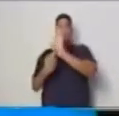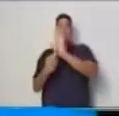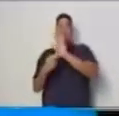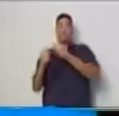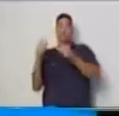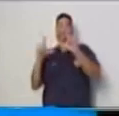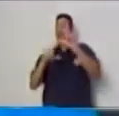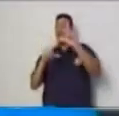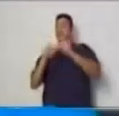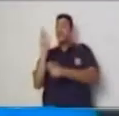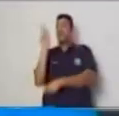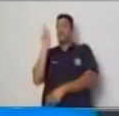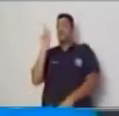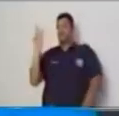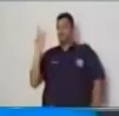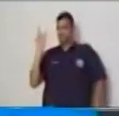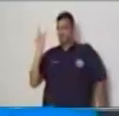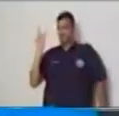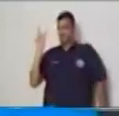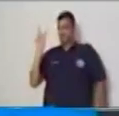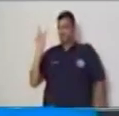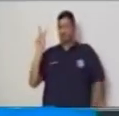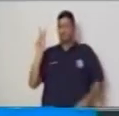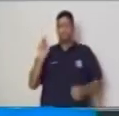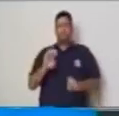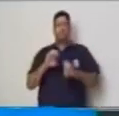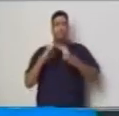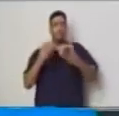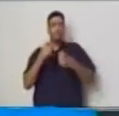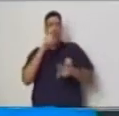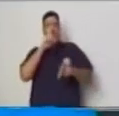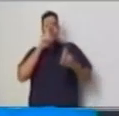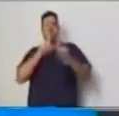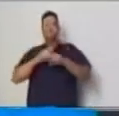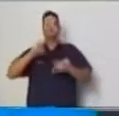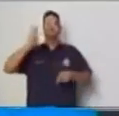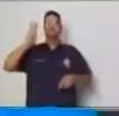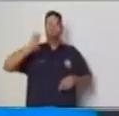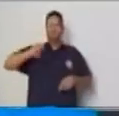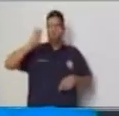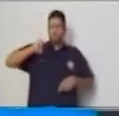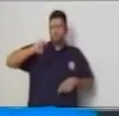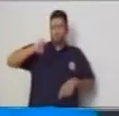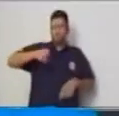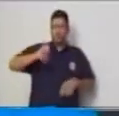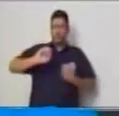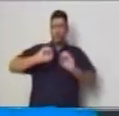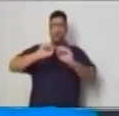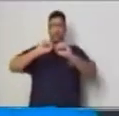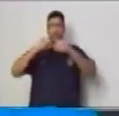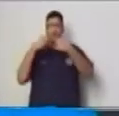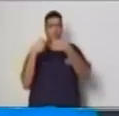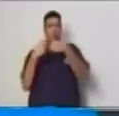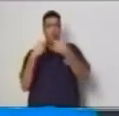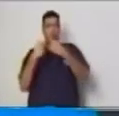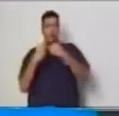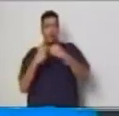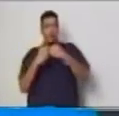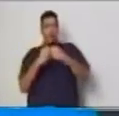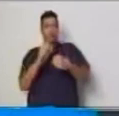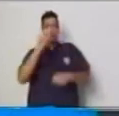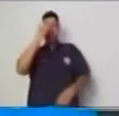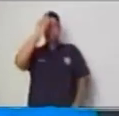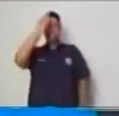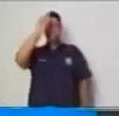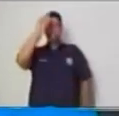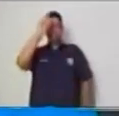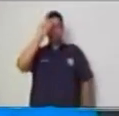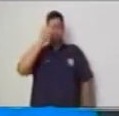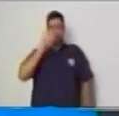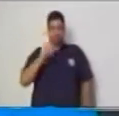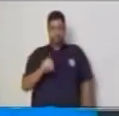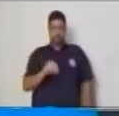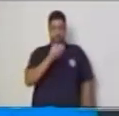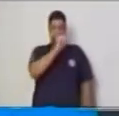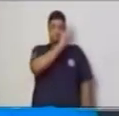Para ello también es necesario hacer el trazo del plano cartesiano.